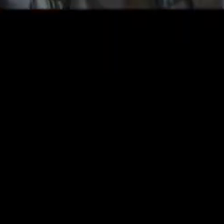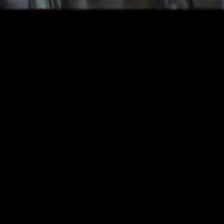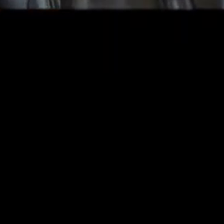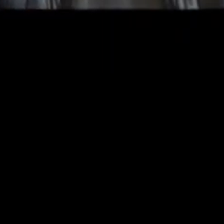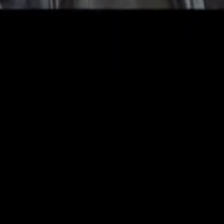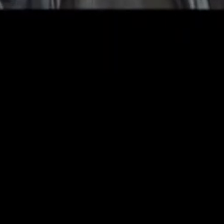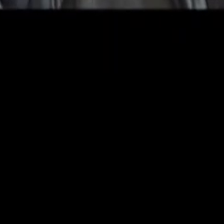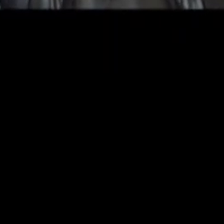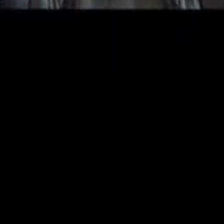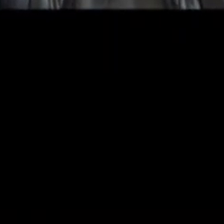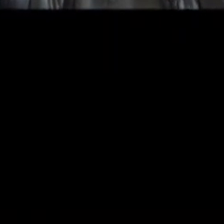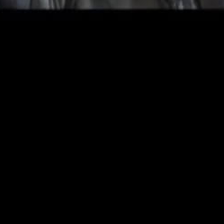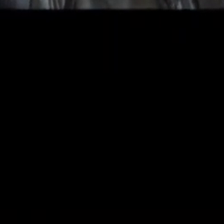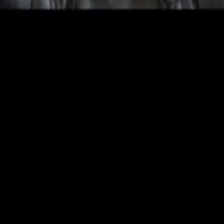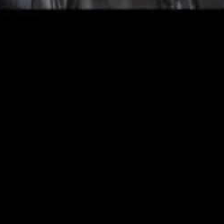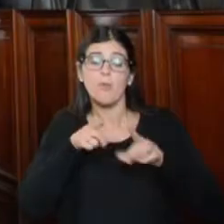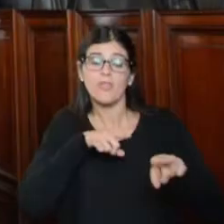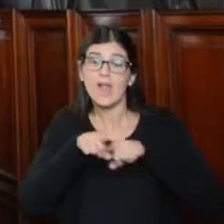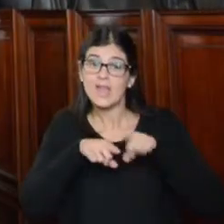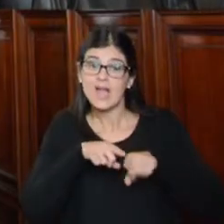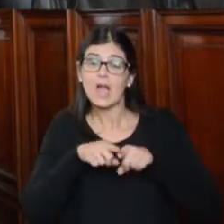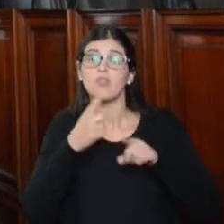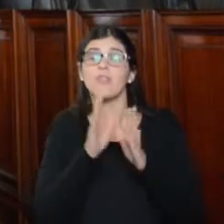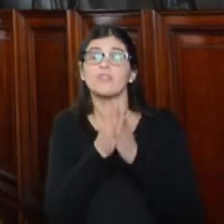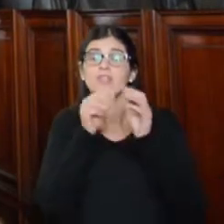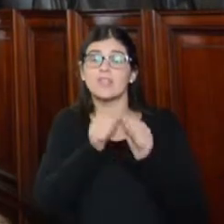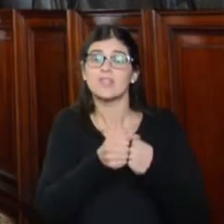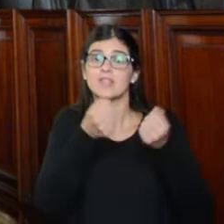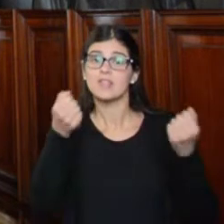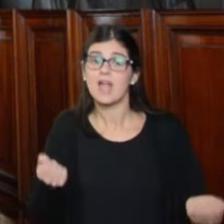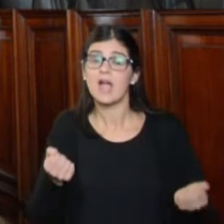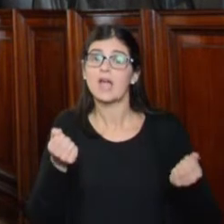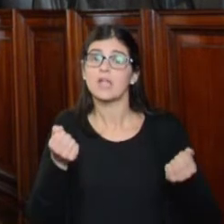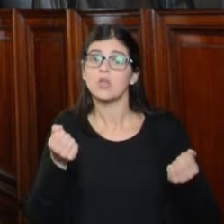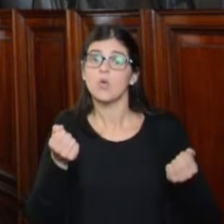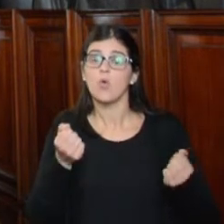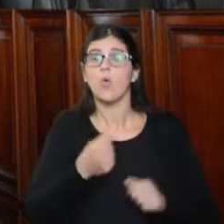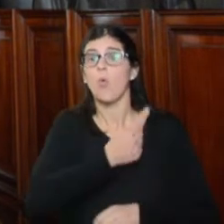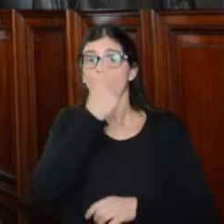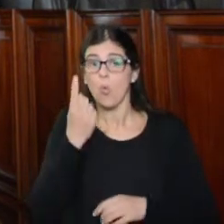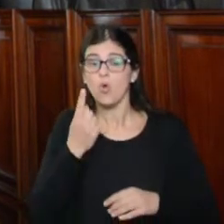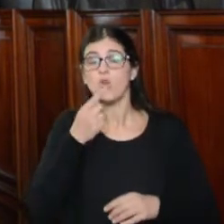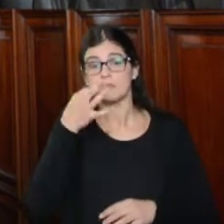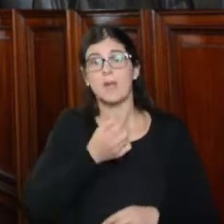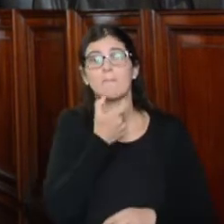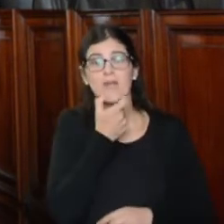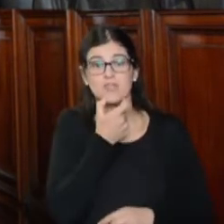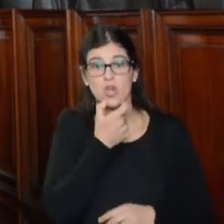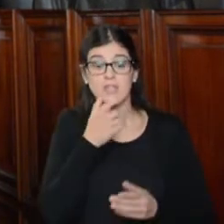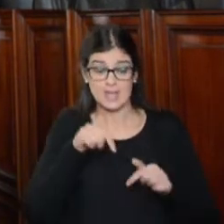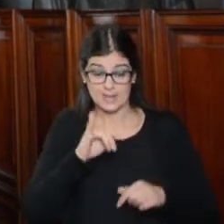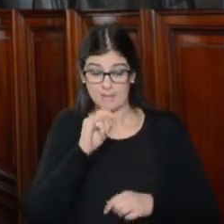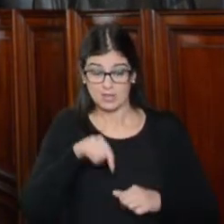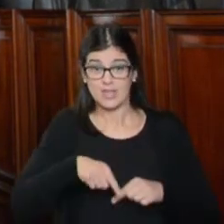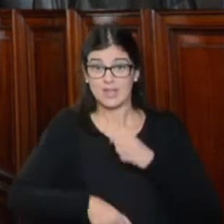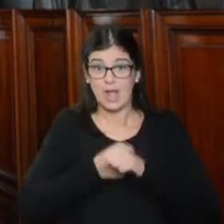se sigue contra un grupo de delegados del diario 1 de Mendoza. También en mayo de este año,